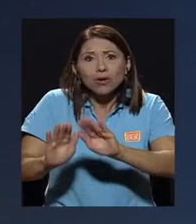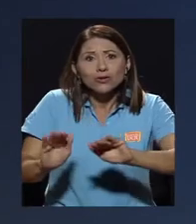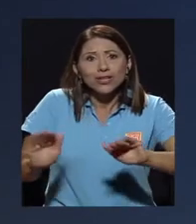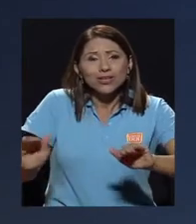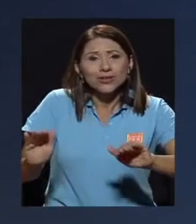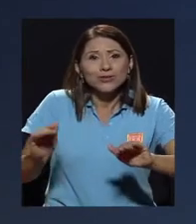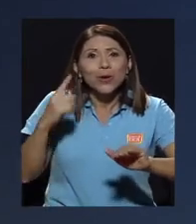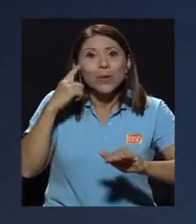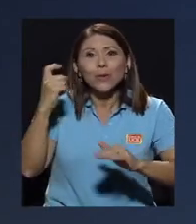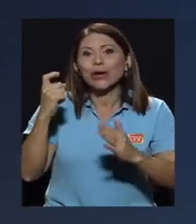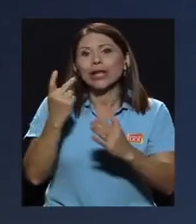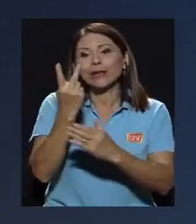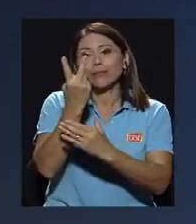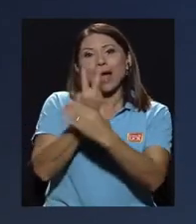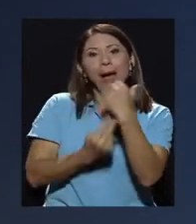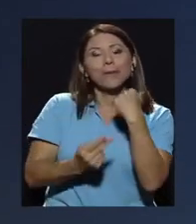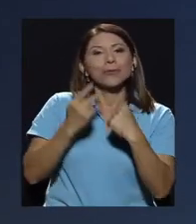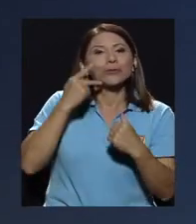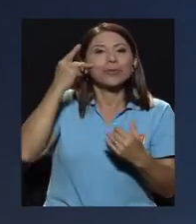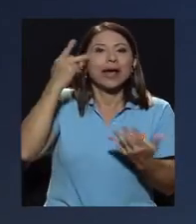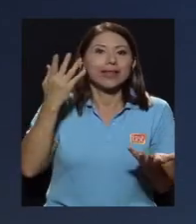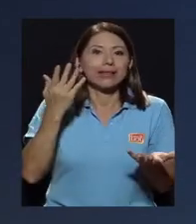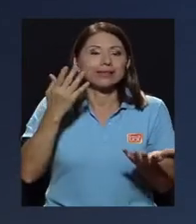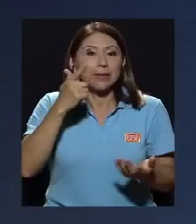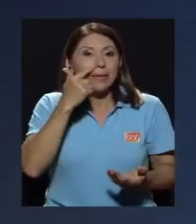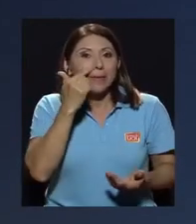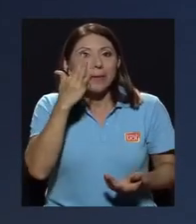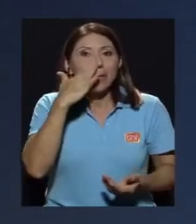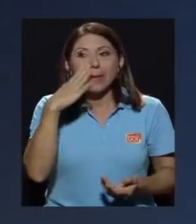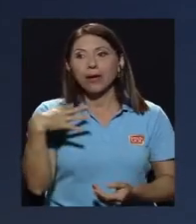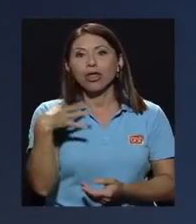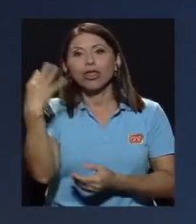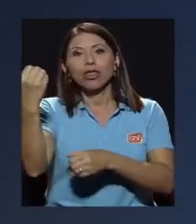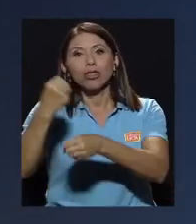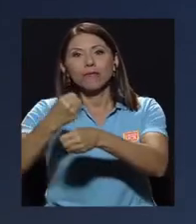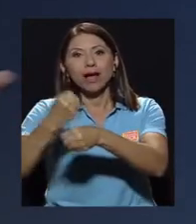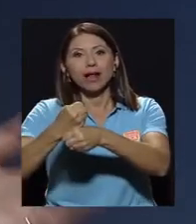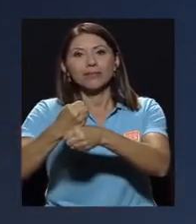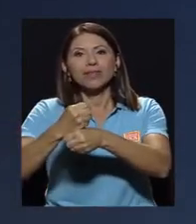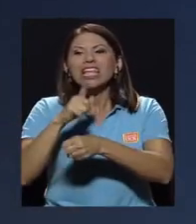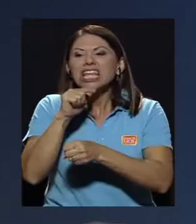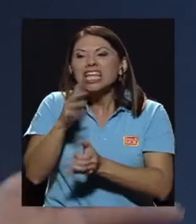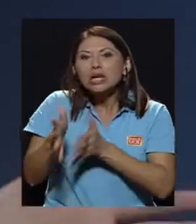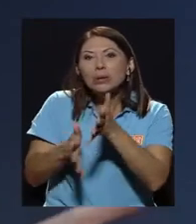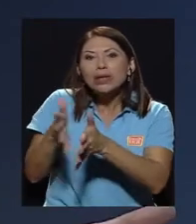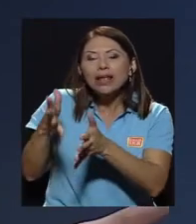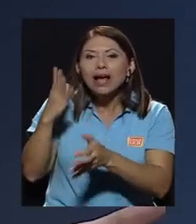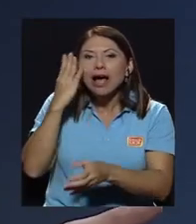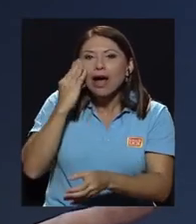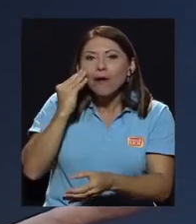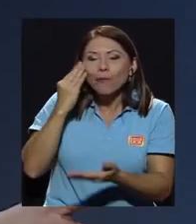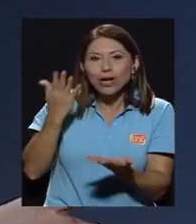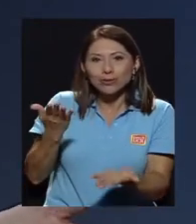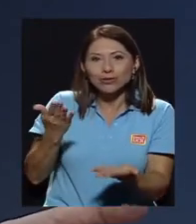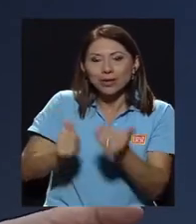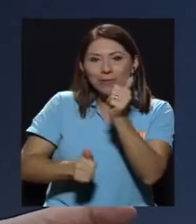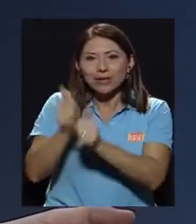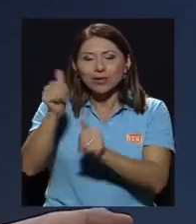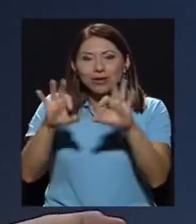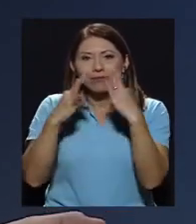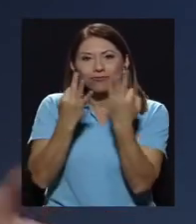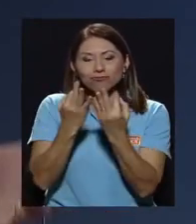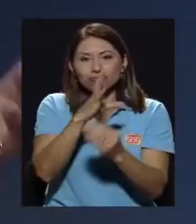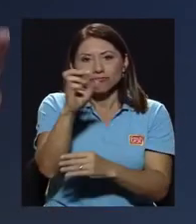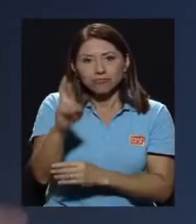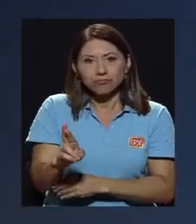precisamente porque ambos padres o padre o madre salen a trabajar y los niños quedan al cuidado de los abuelos en la gran mayoría de los hogares